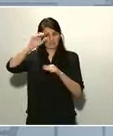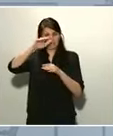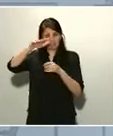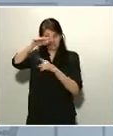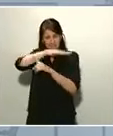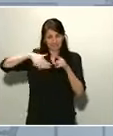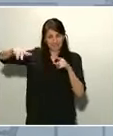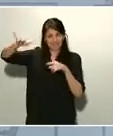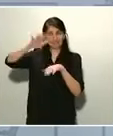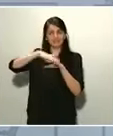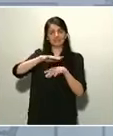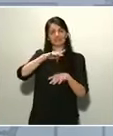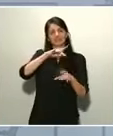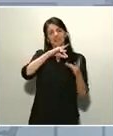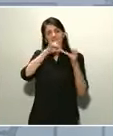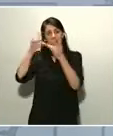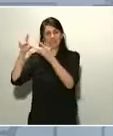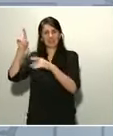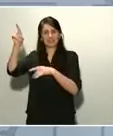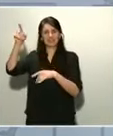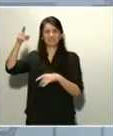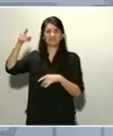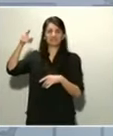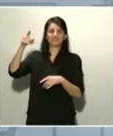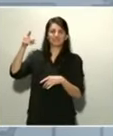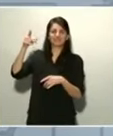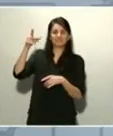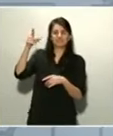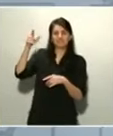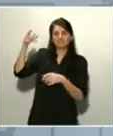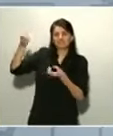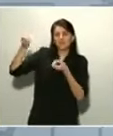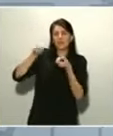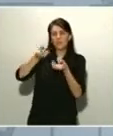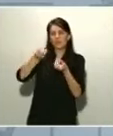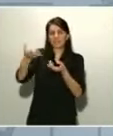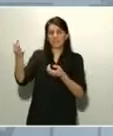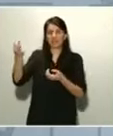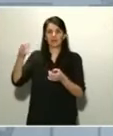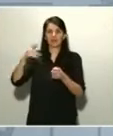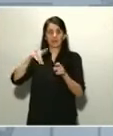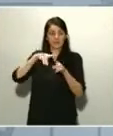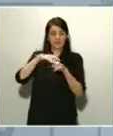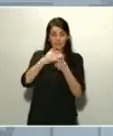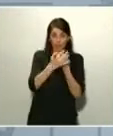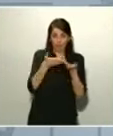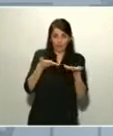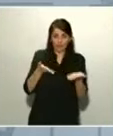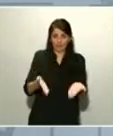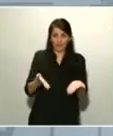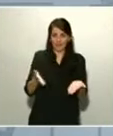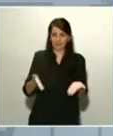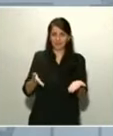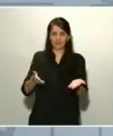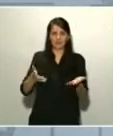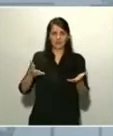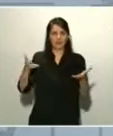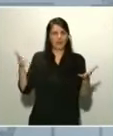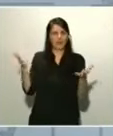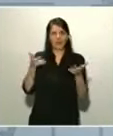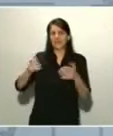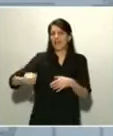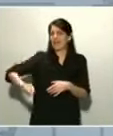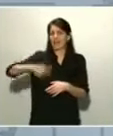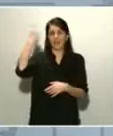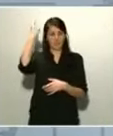comunicación, han dicho que esta situación es la más grave que ha vivido nuestra sociedad desde la